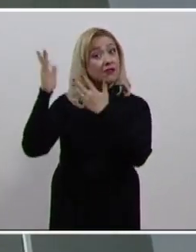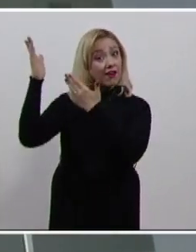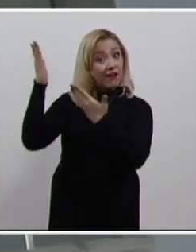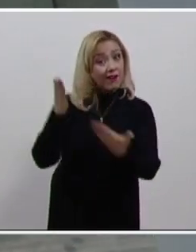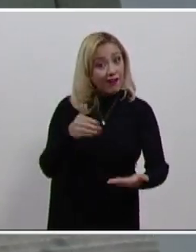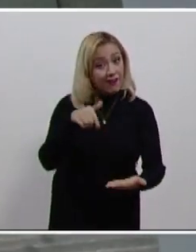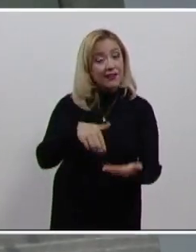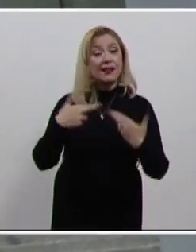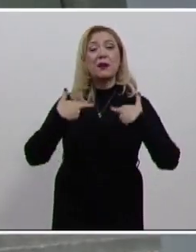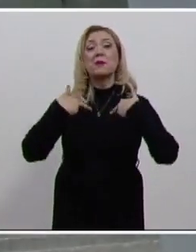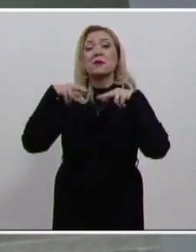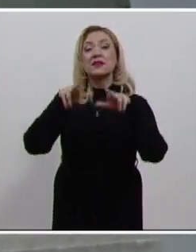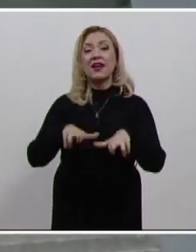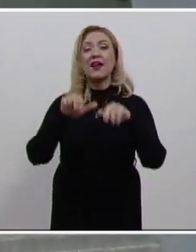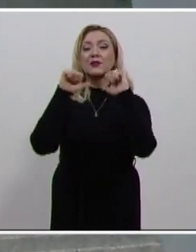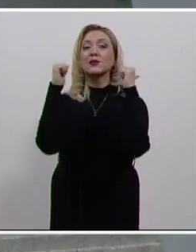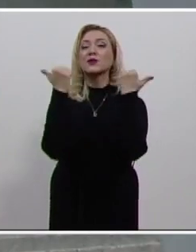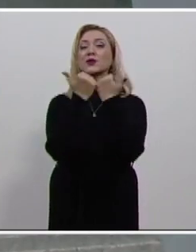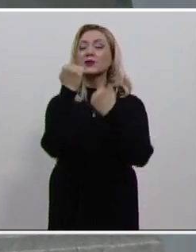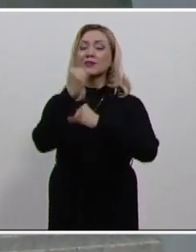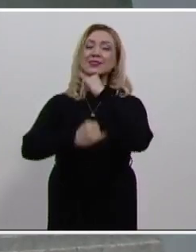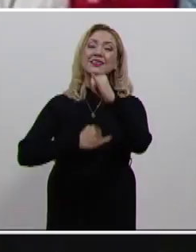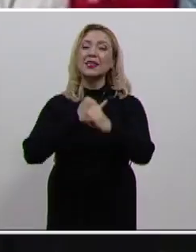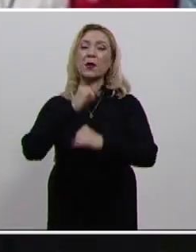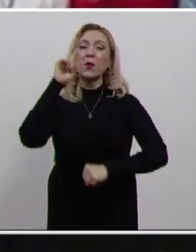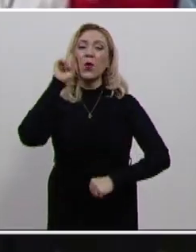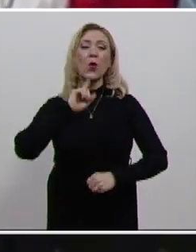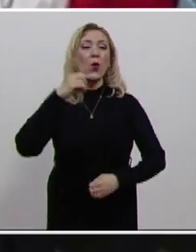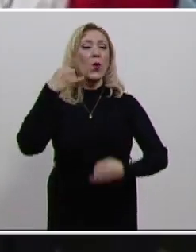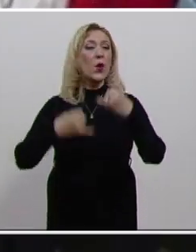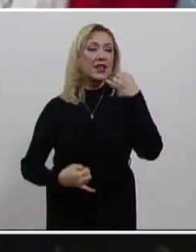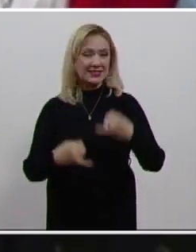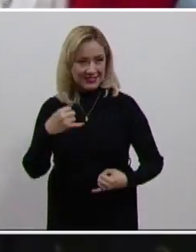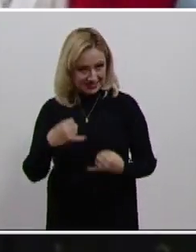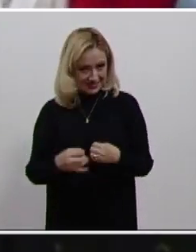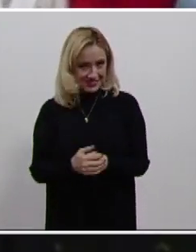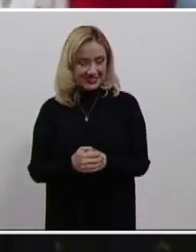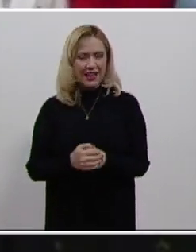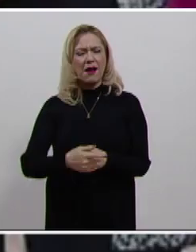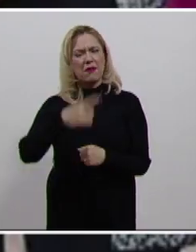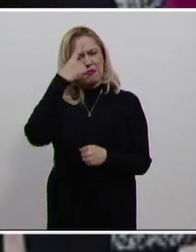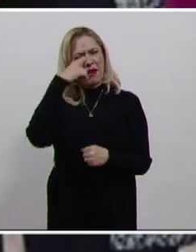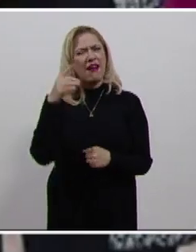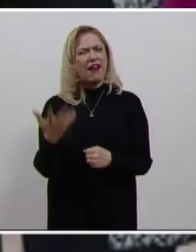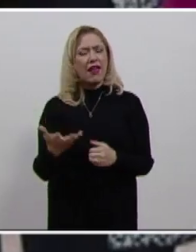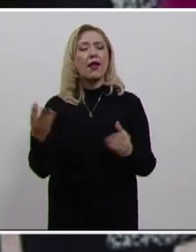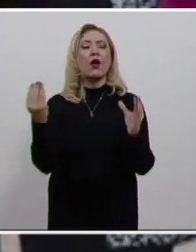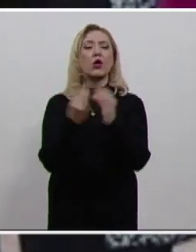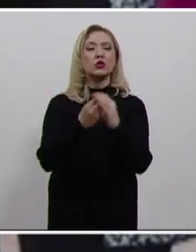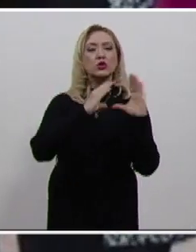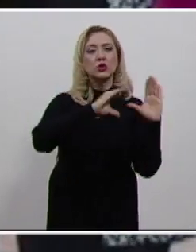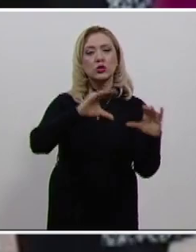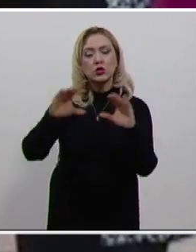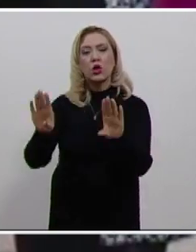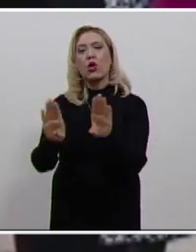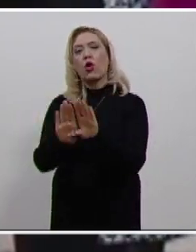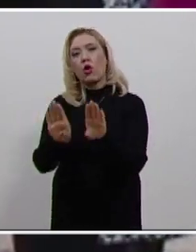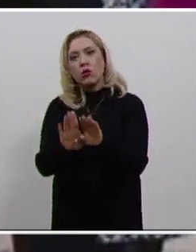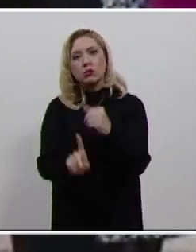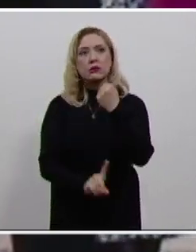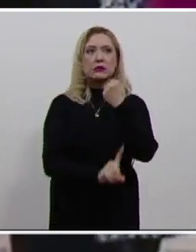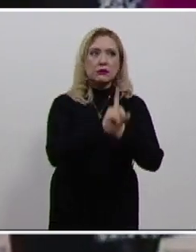las representantes de la Asociación Internacional de Mujeres Juezas para la realización de un taller sobre los retos y oportunidades